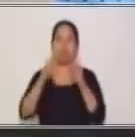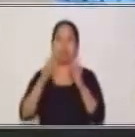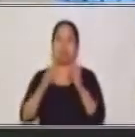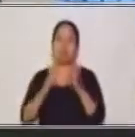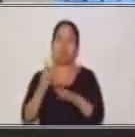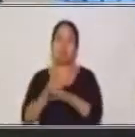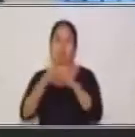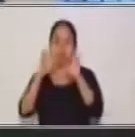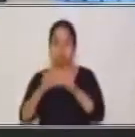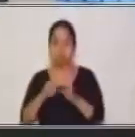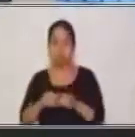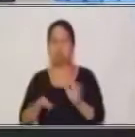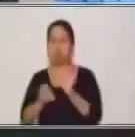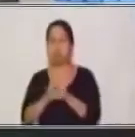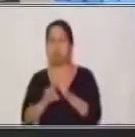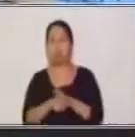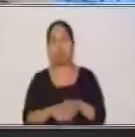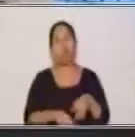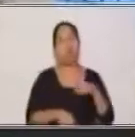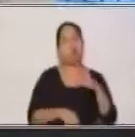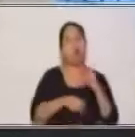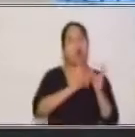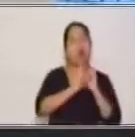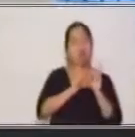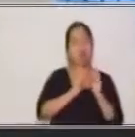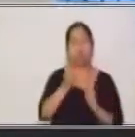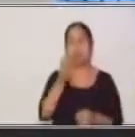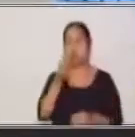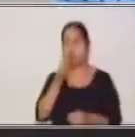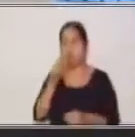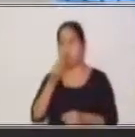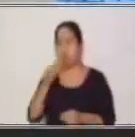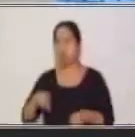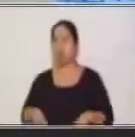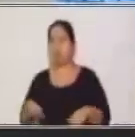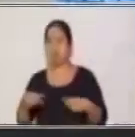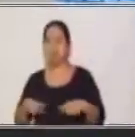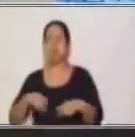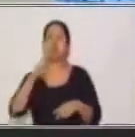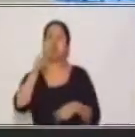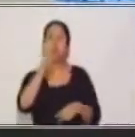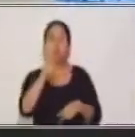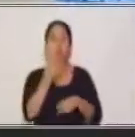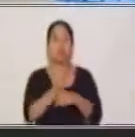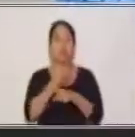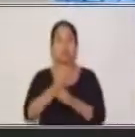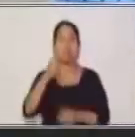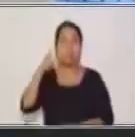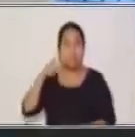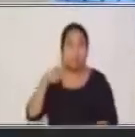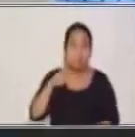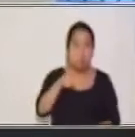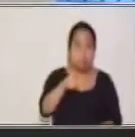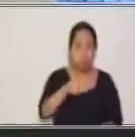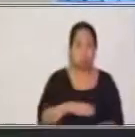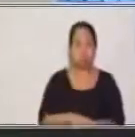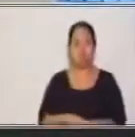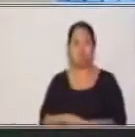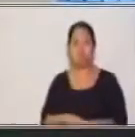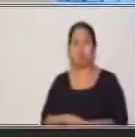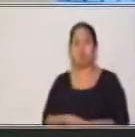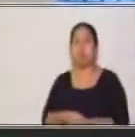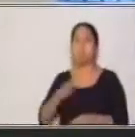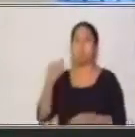hablar, comer, vivir. Si nosotros utilizamos el tú para comunicarnos con otra persona,